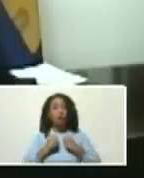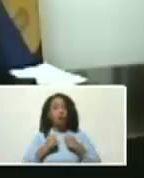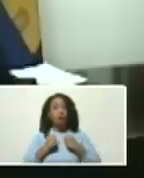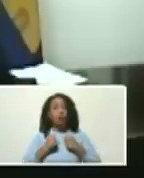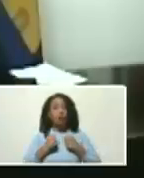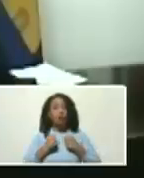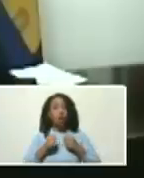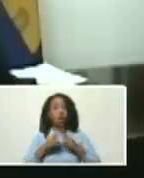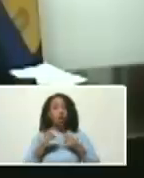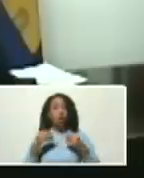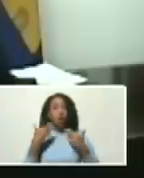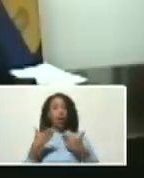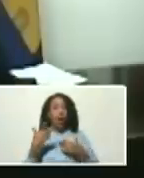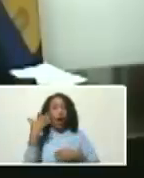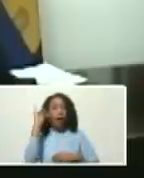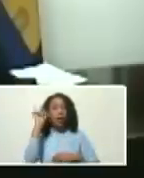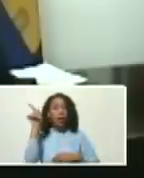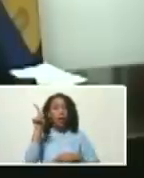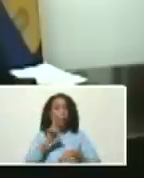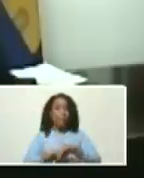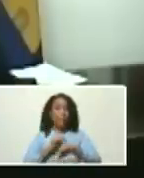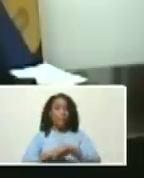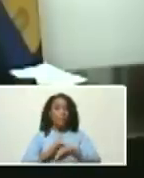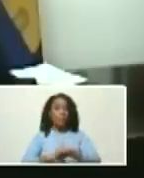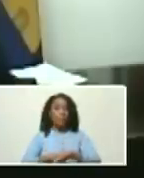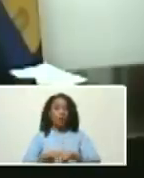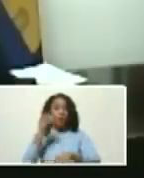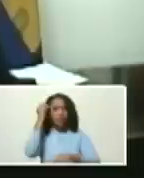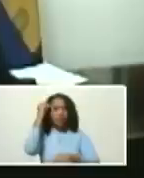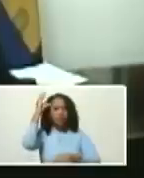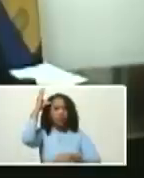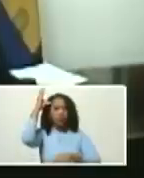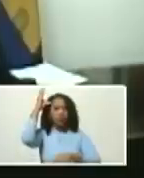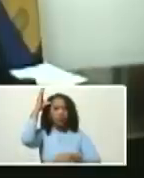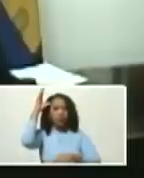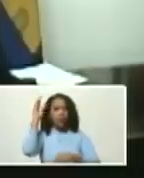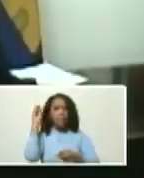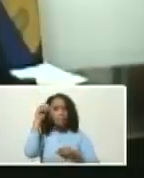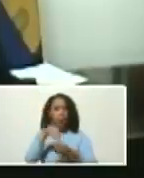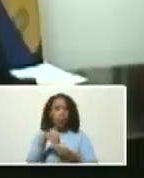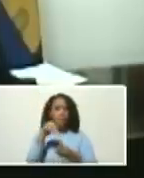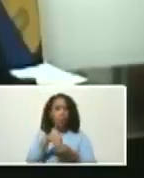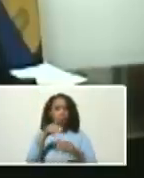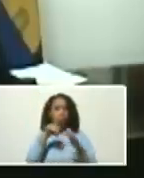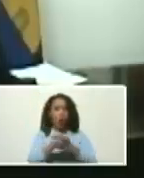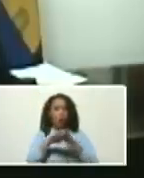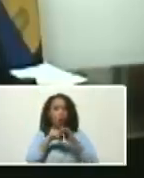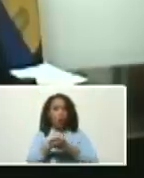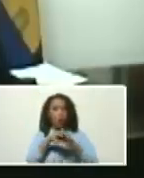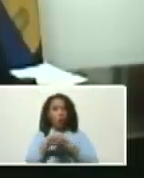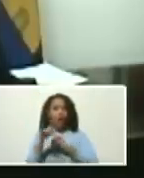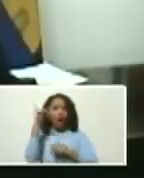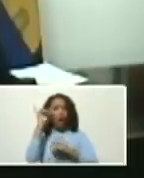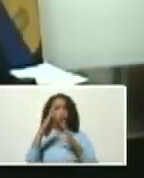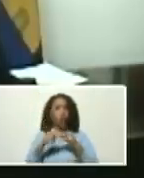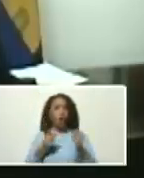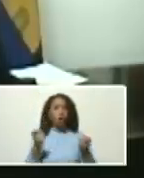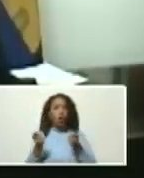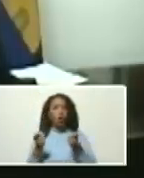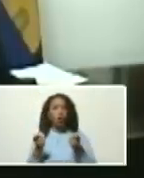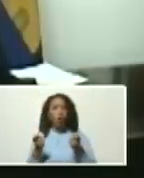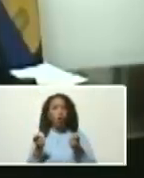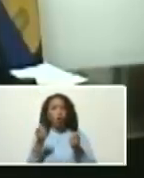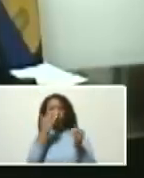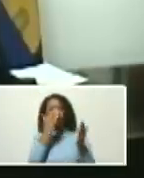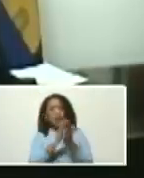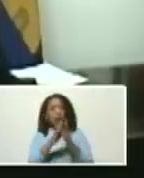lo que le planteamos en ese momento la capacidad de almacenamiento que tiene que tiene todo el eje costero entre